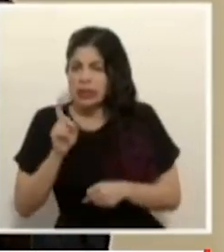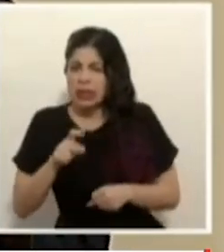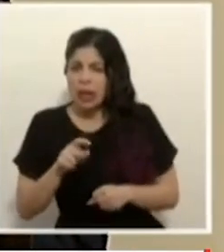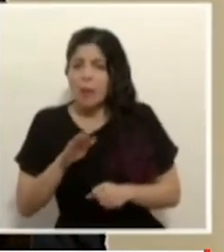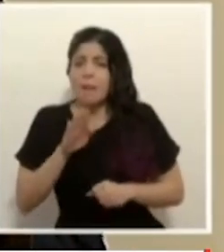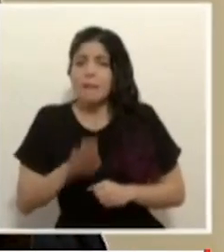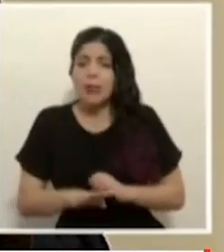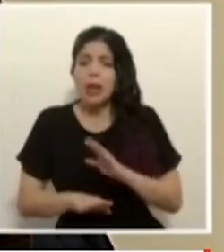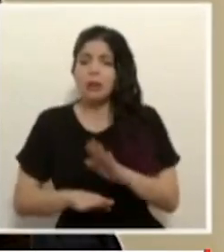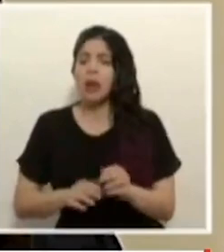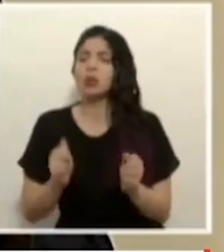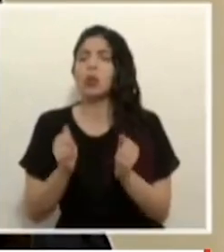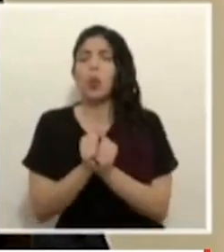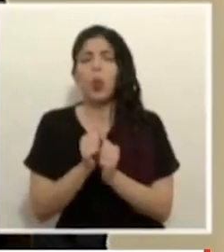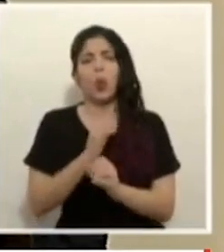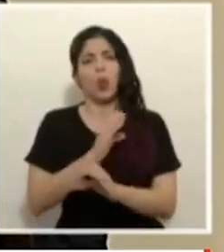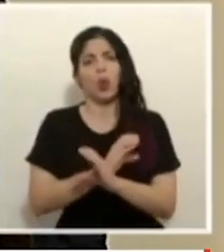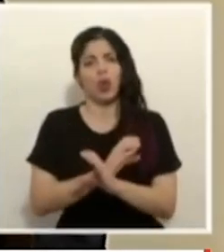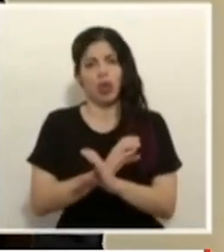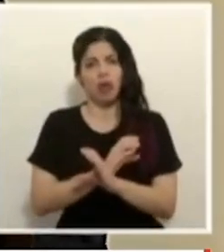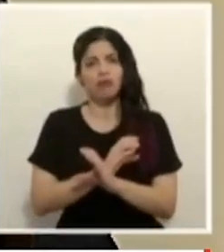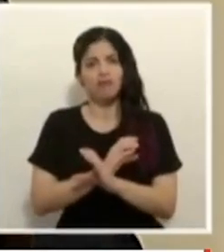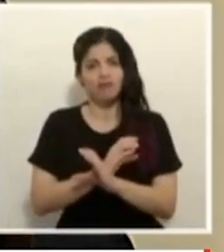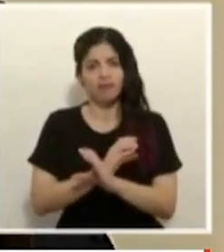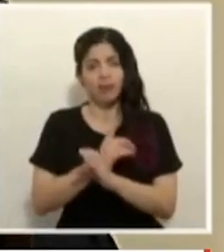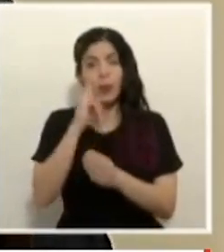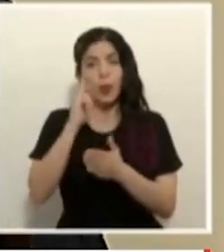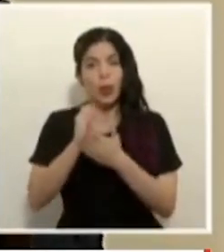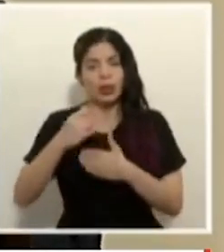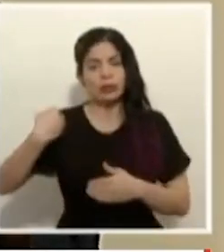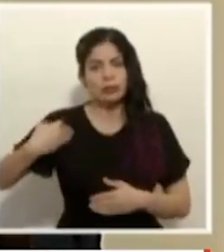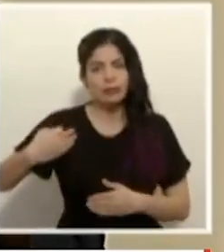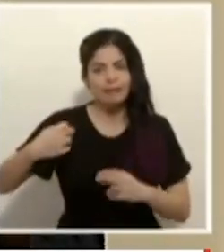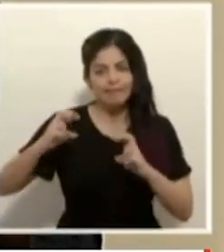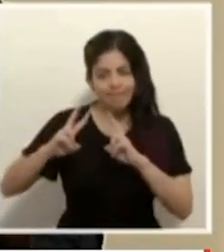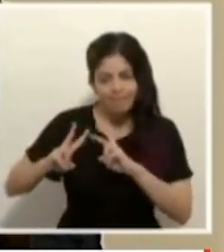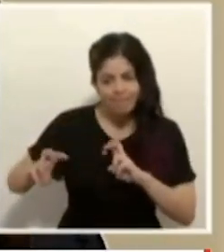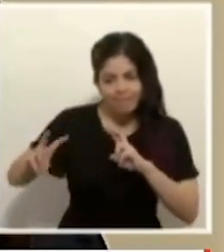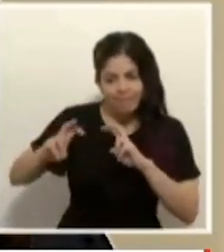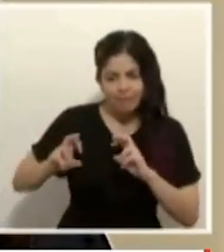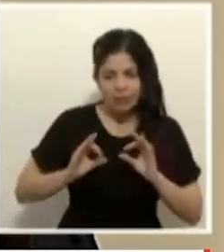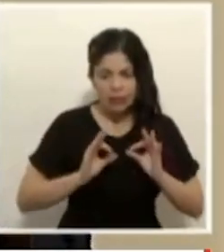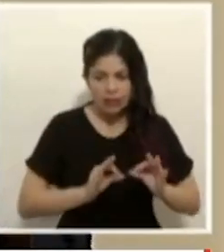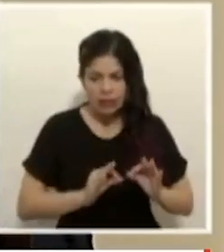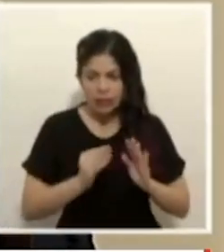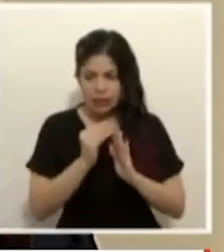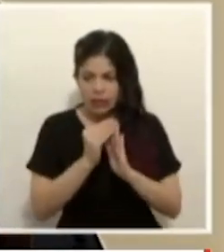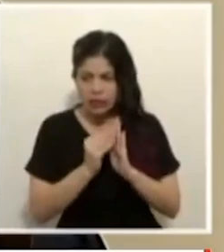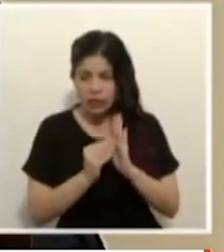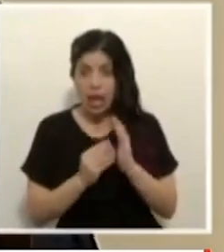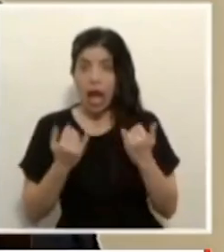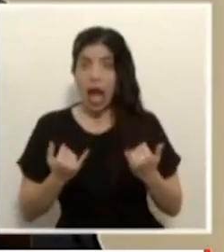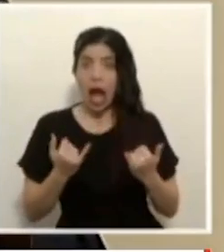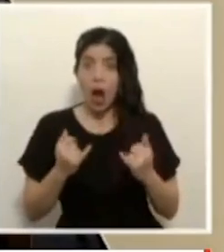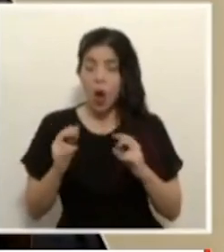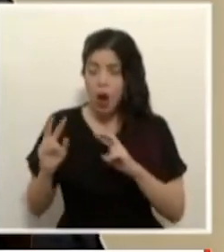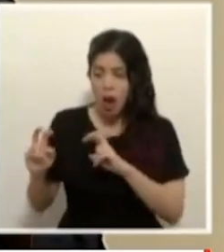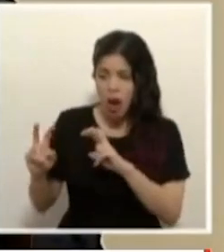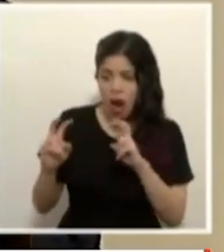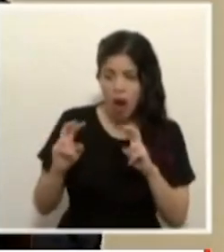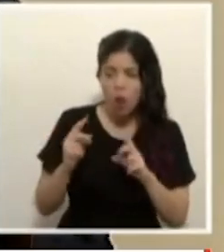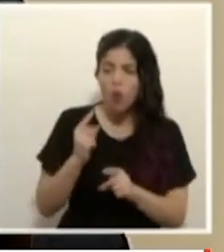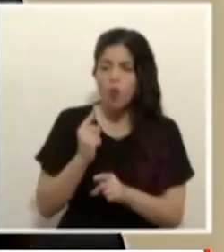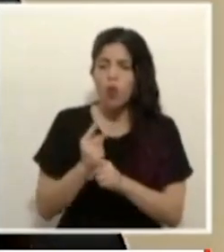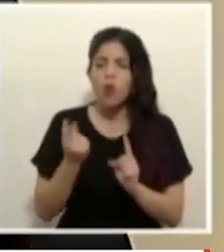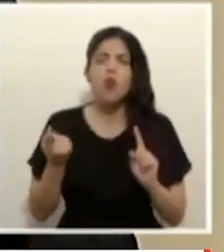los pasos que da hacia adelante y permanentemente vamos a estar en ese análisis en estos momentos consideramos que lo adecuado significa una